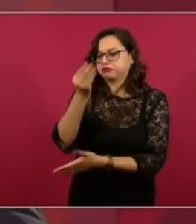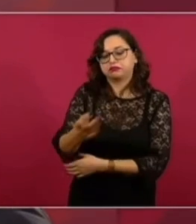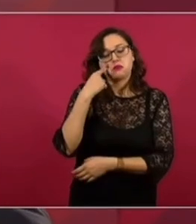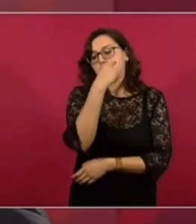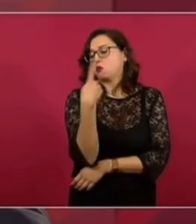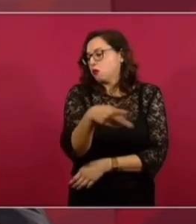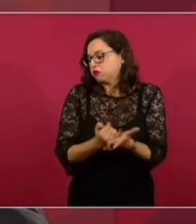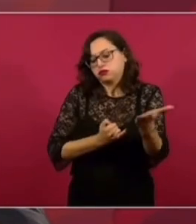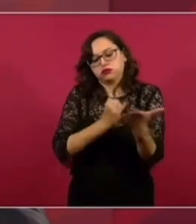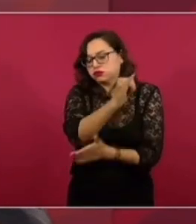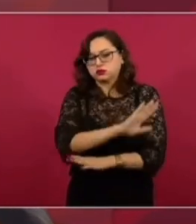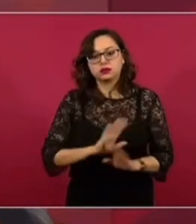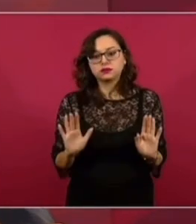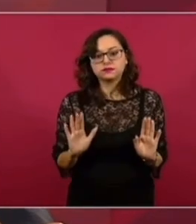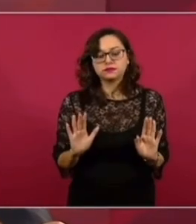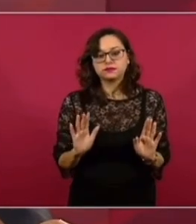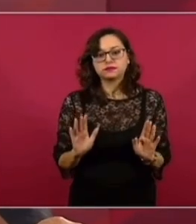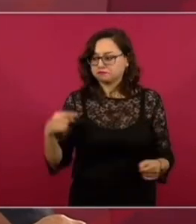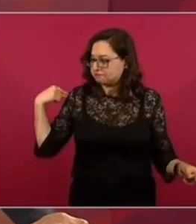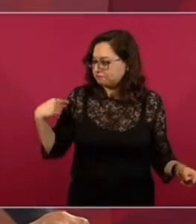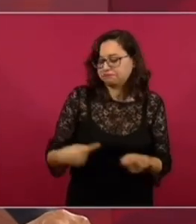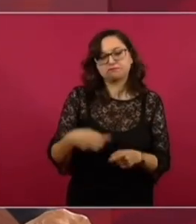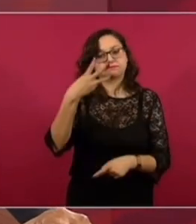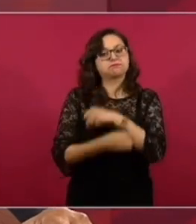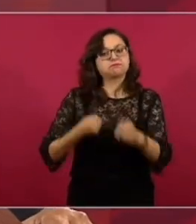hacer, directo. Y así lo hemos hecho.